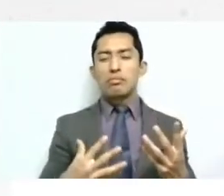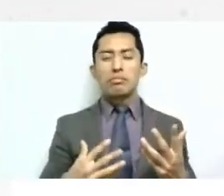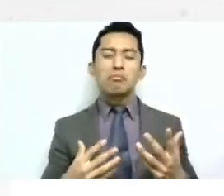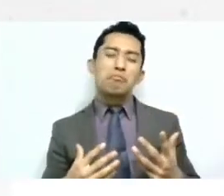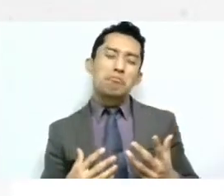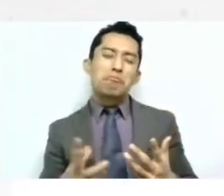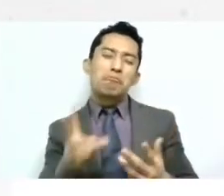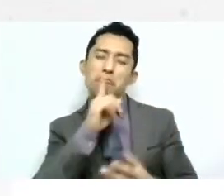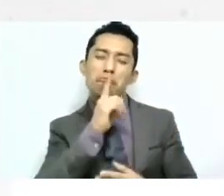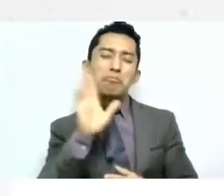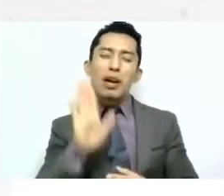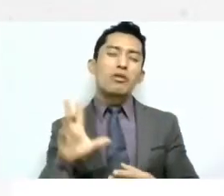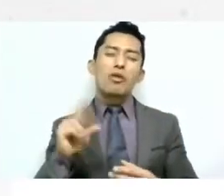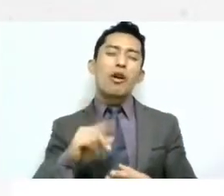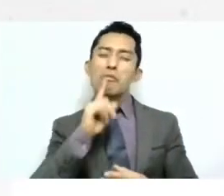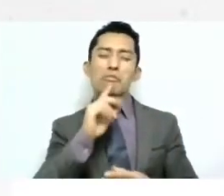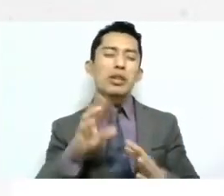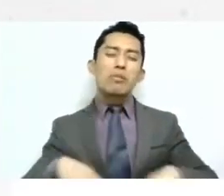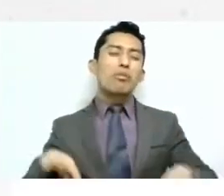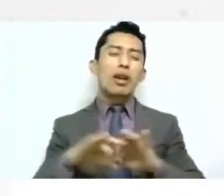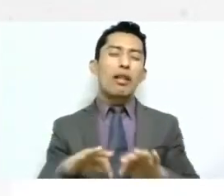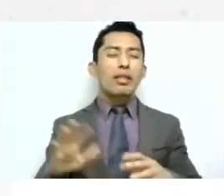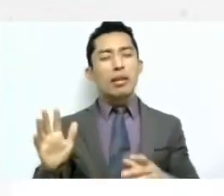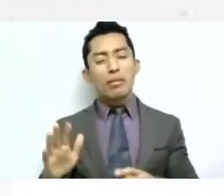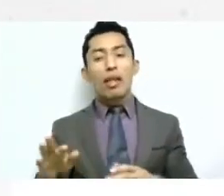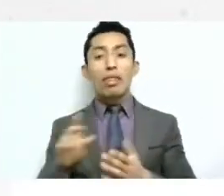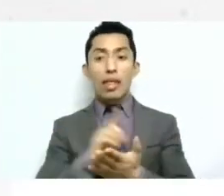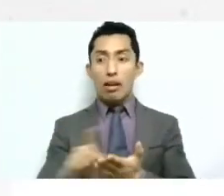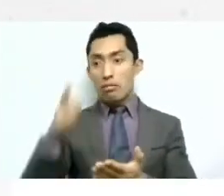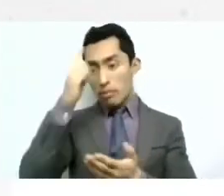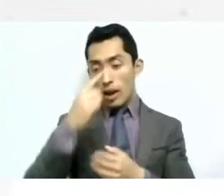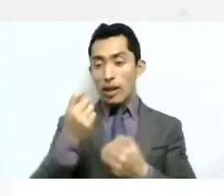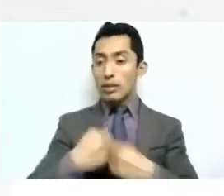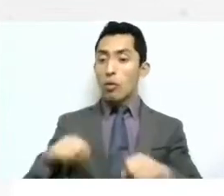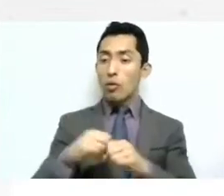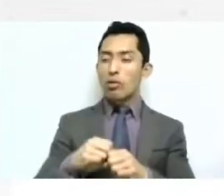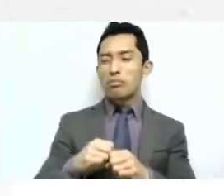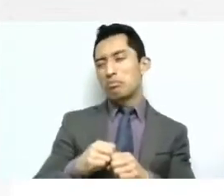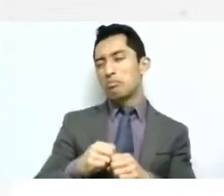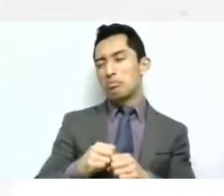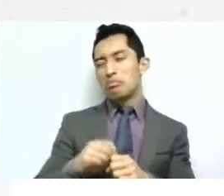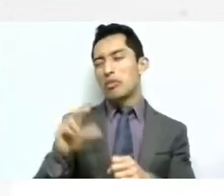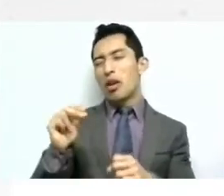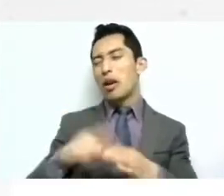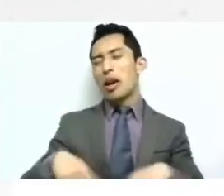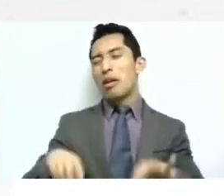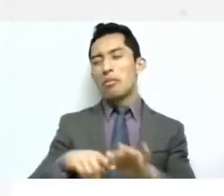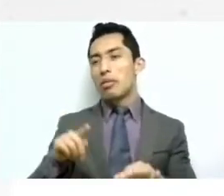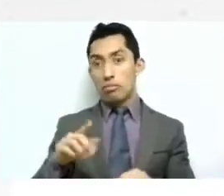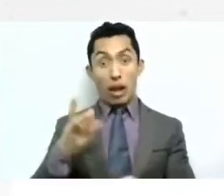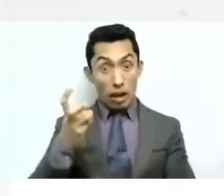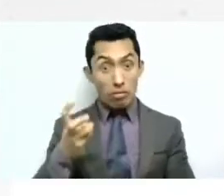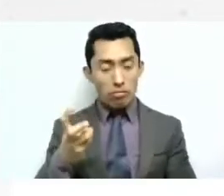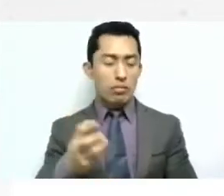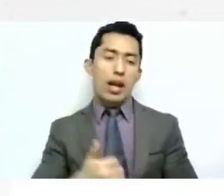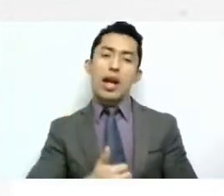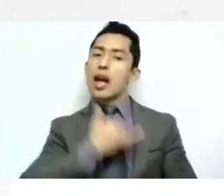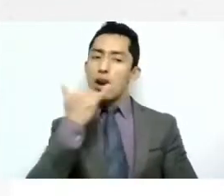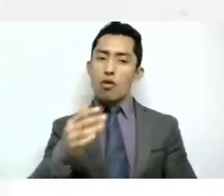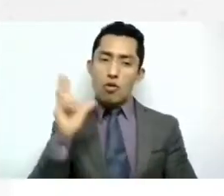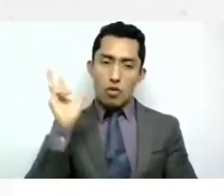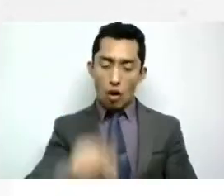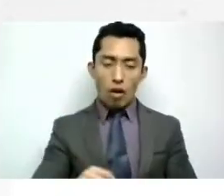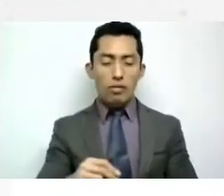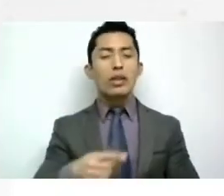cuenta y como que no como que a veces si existe el derecho a la seguridad social y no pero esta lucha de nuestros